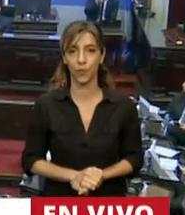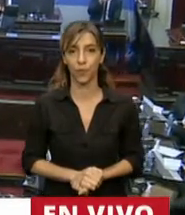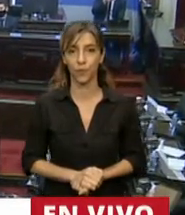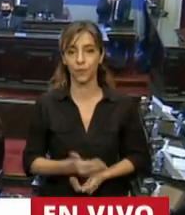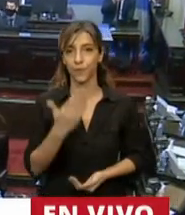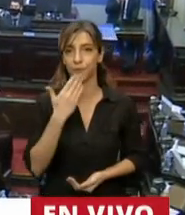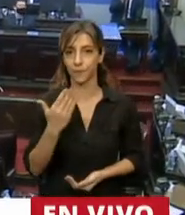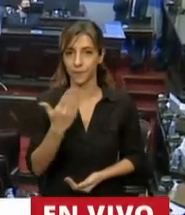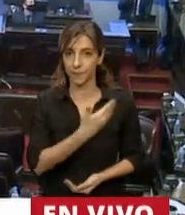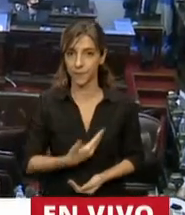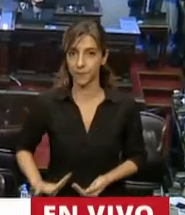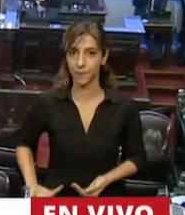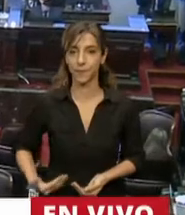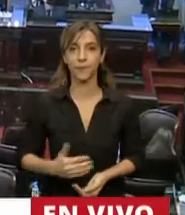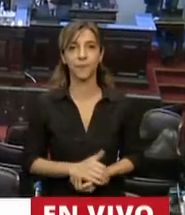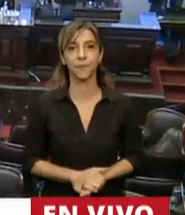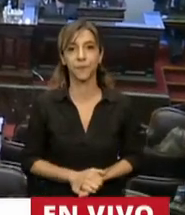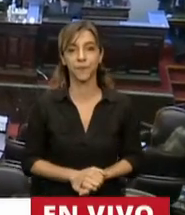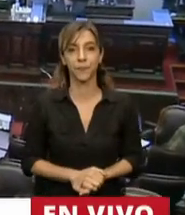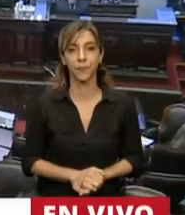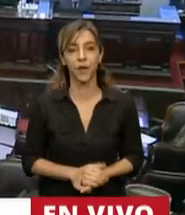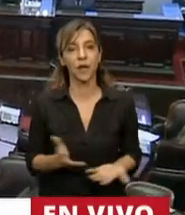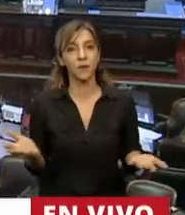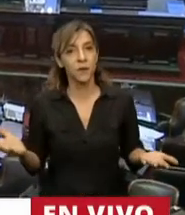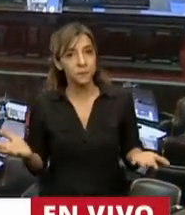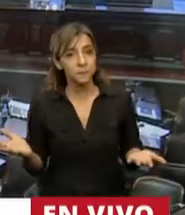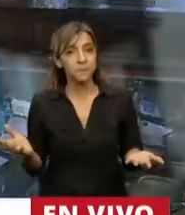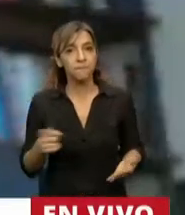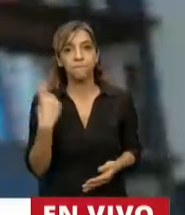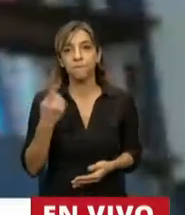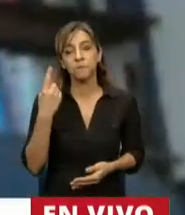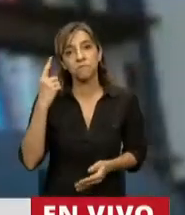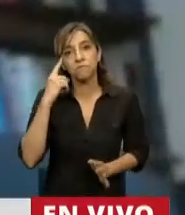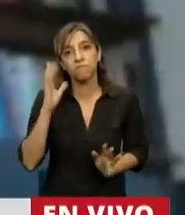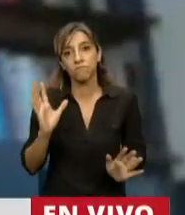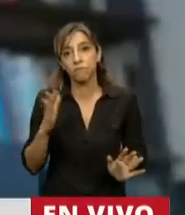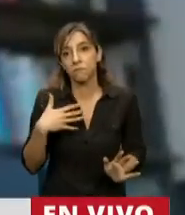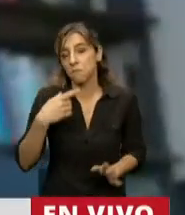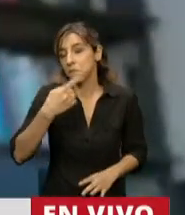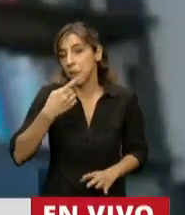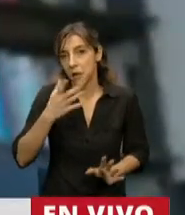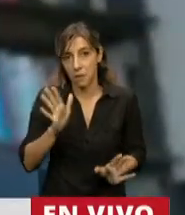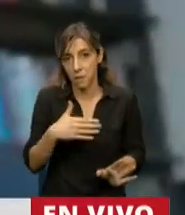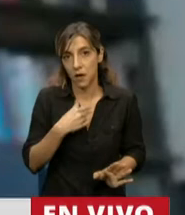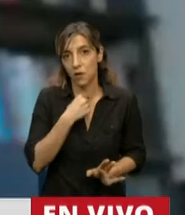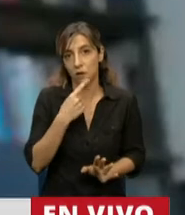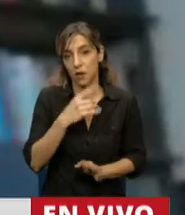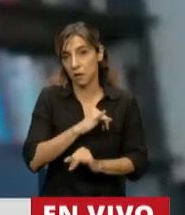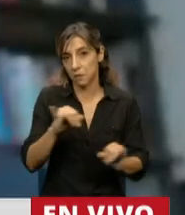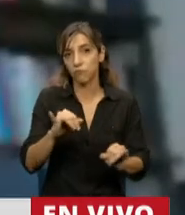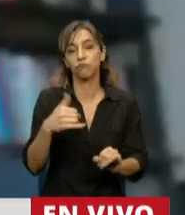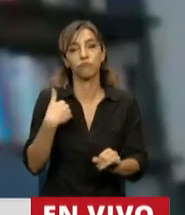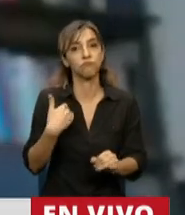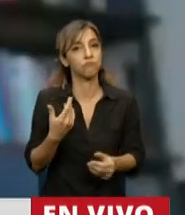Gracias, señor presidente. Bueno, creemos que verdaderamente en primer lugar queremos valorar la presentación de esta